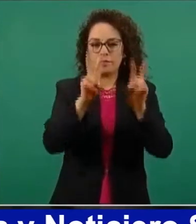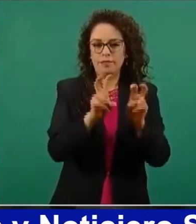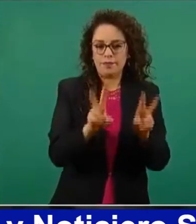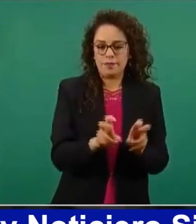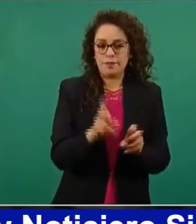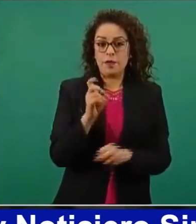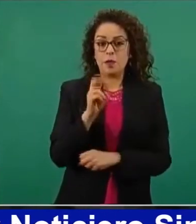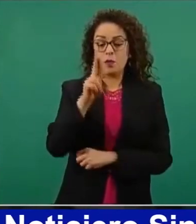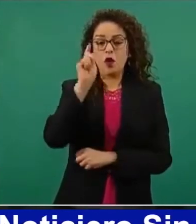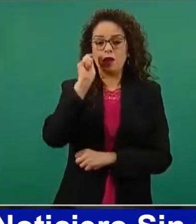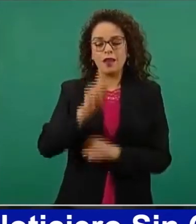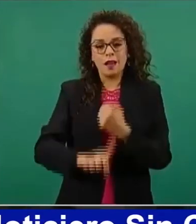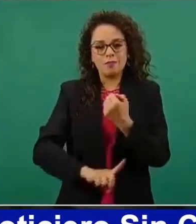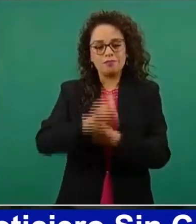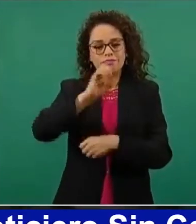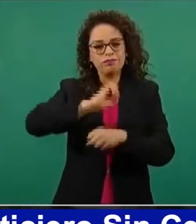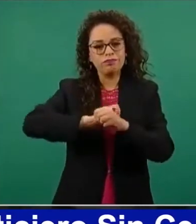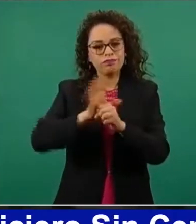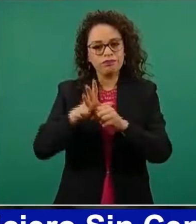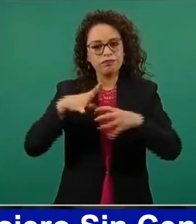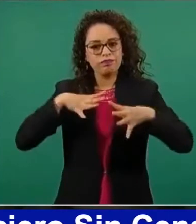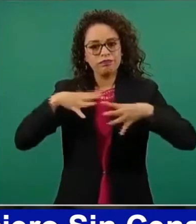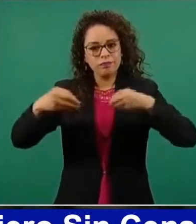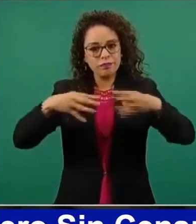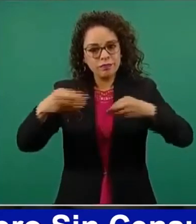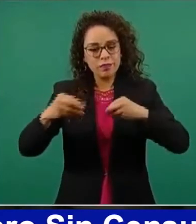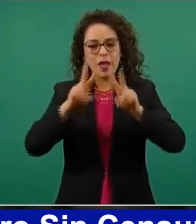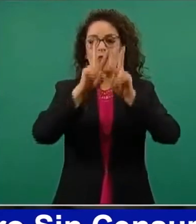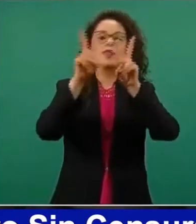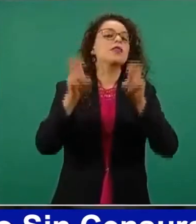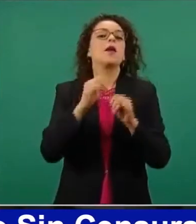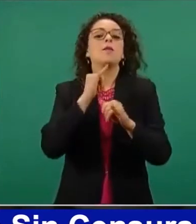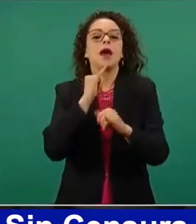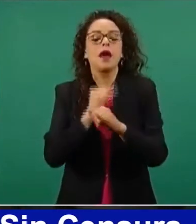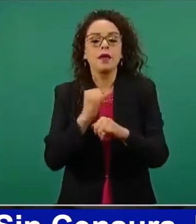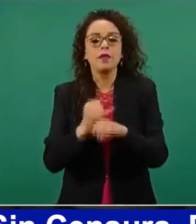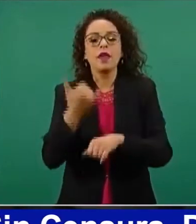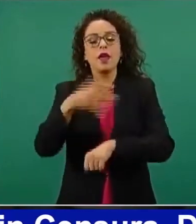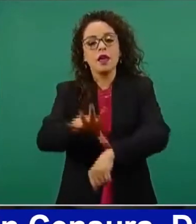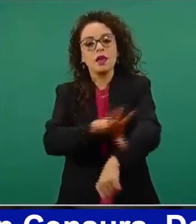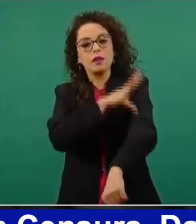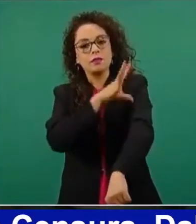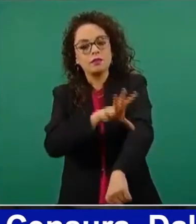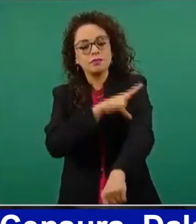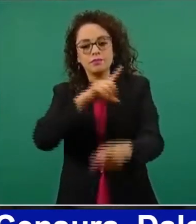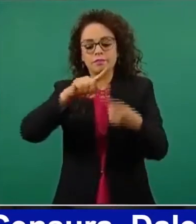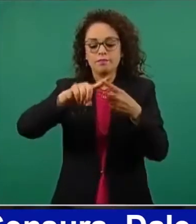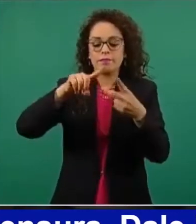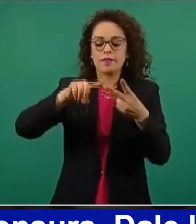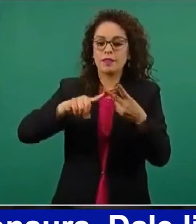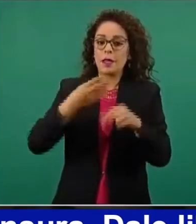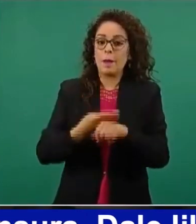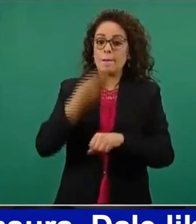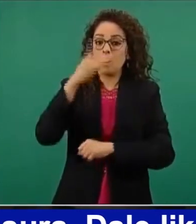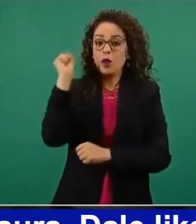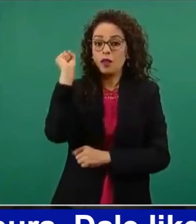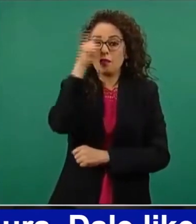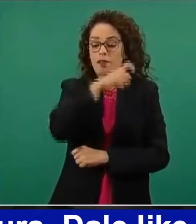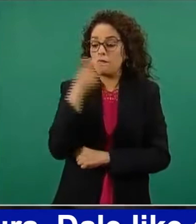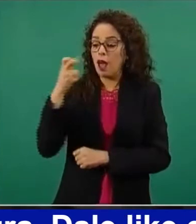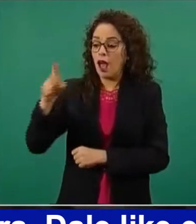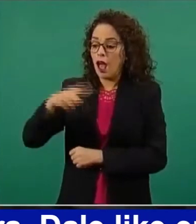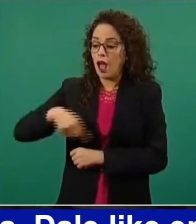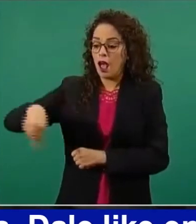señor presidente, el tema del internet y el tema de la energía eléctrica complicó la educación en esta zona,